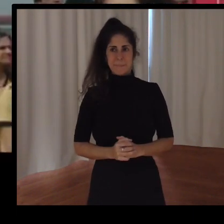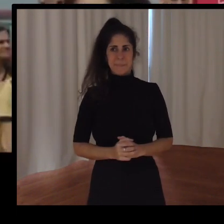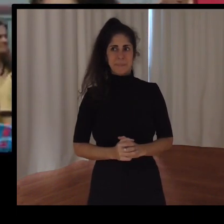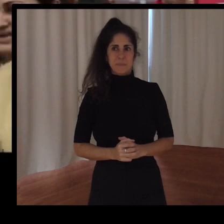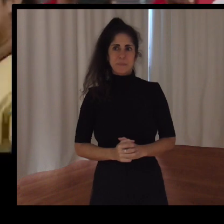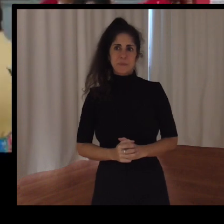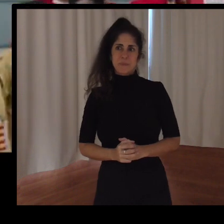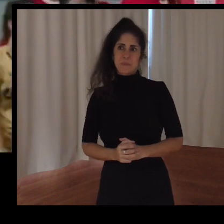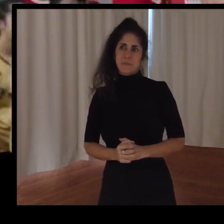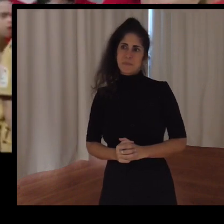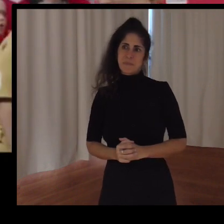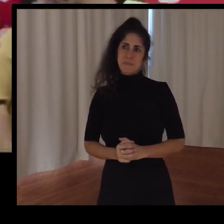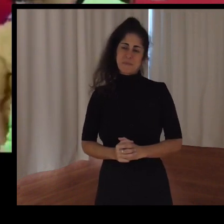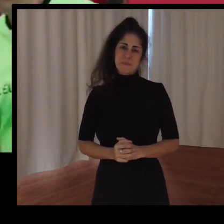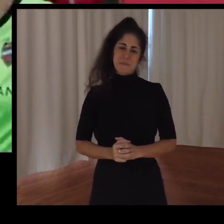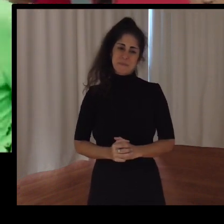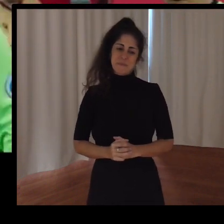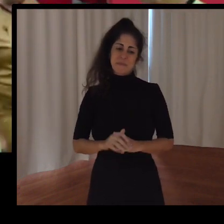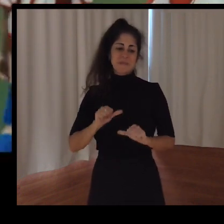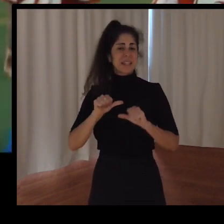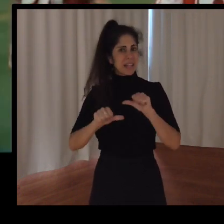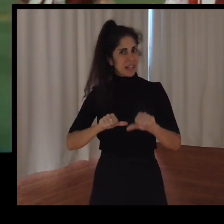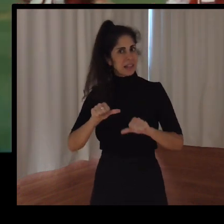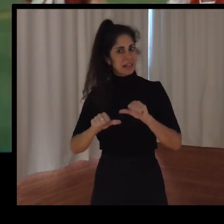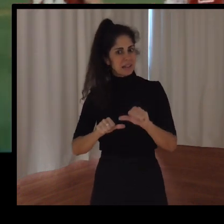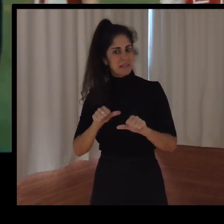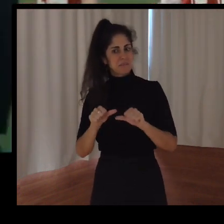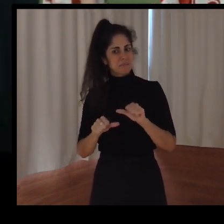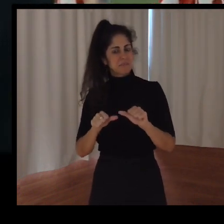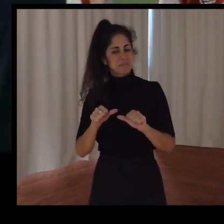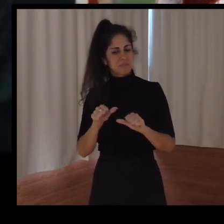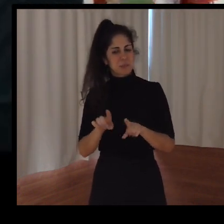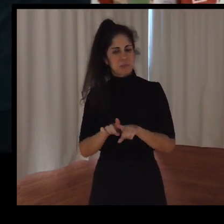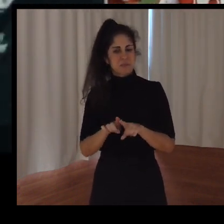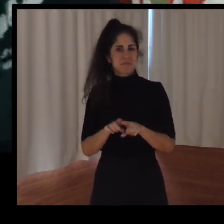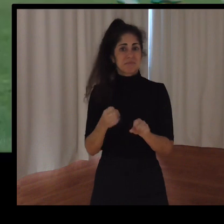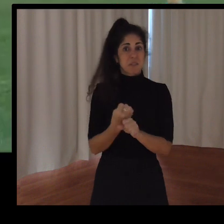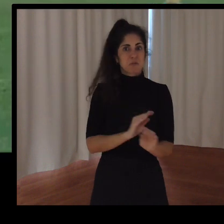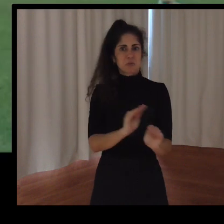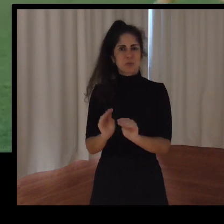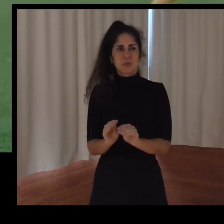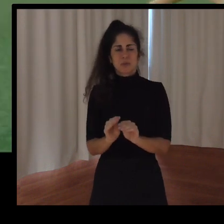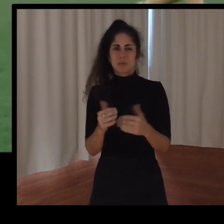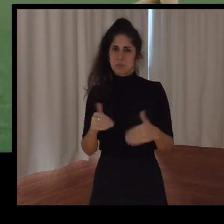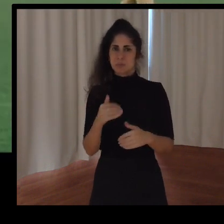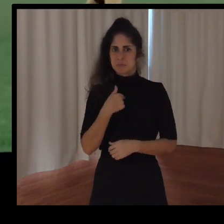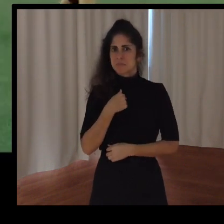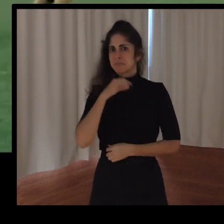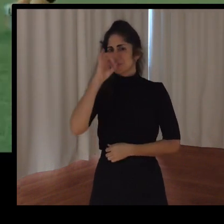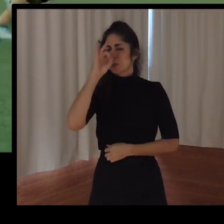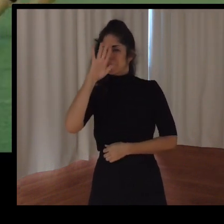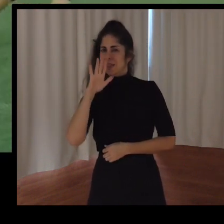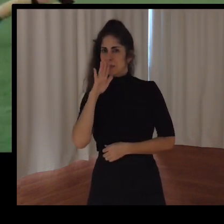Lo que está haciendo la liga a mí me sorprende, porque no los expones a que hay que luchar para que